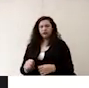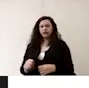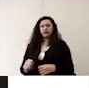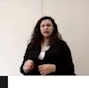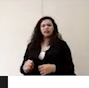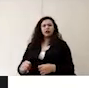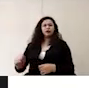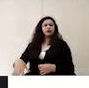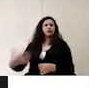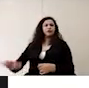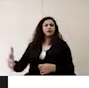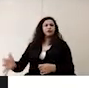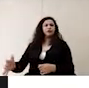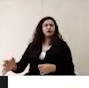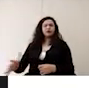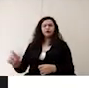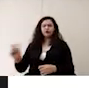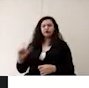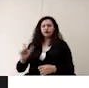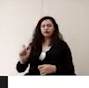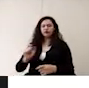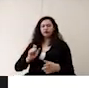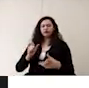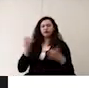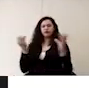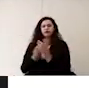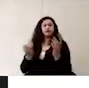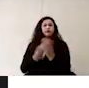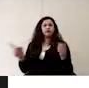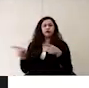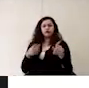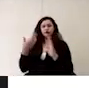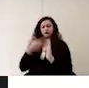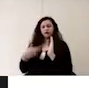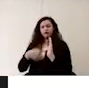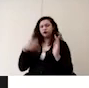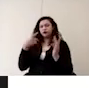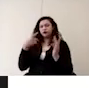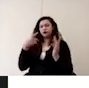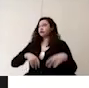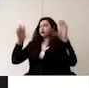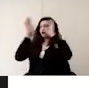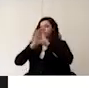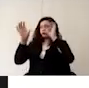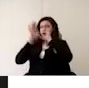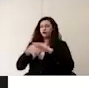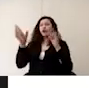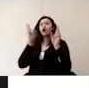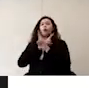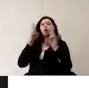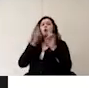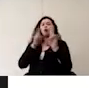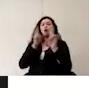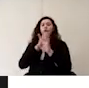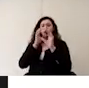en cuanto a las clases de música y los talleres las actividades como cantar y tocar instrumentos de viento y